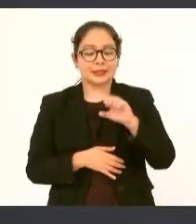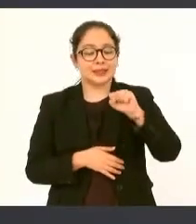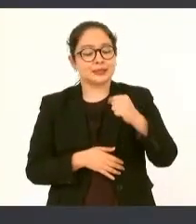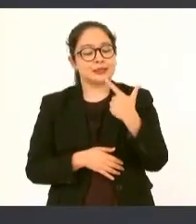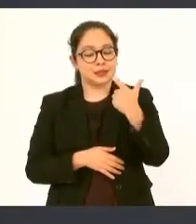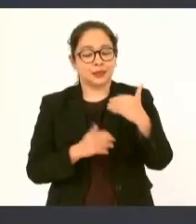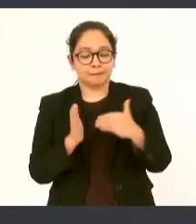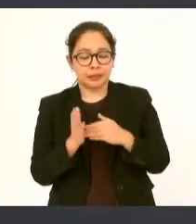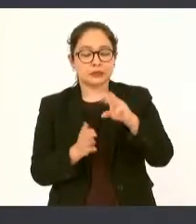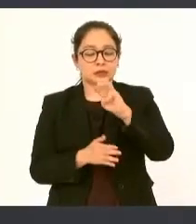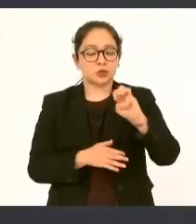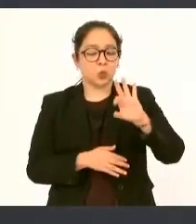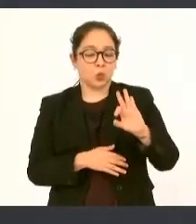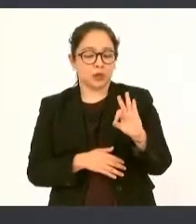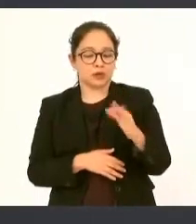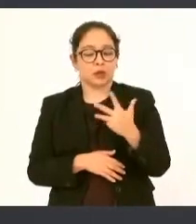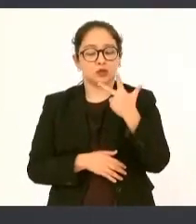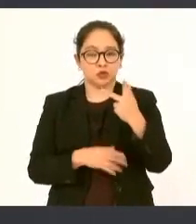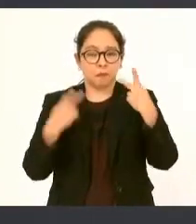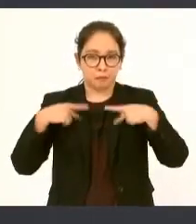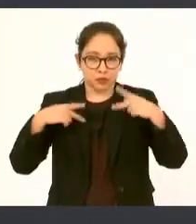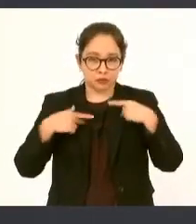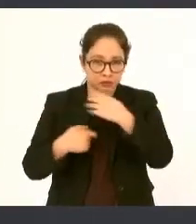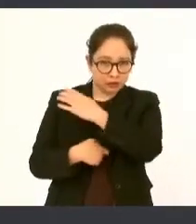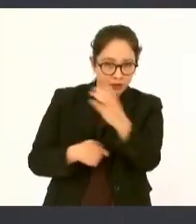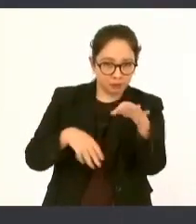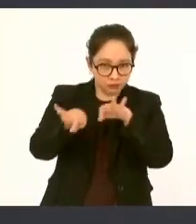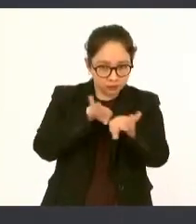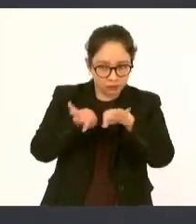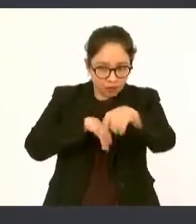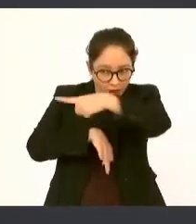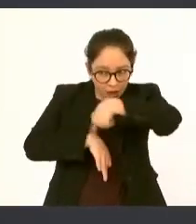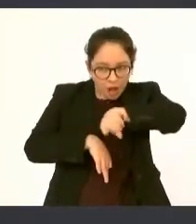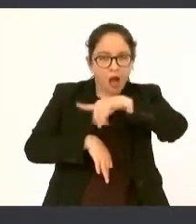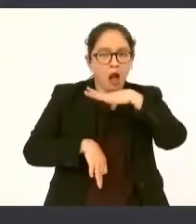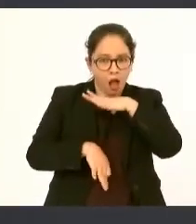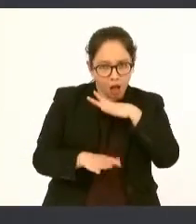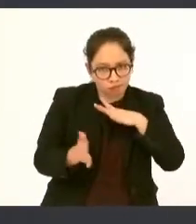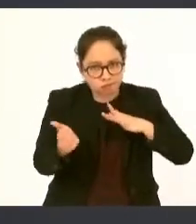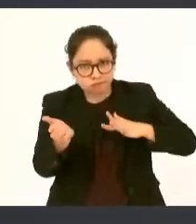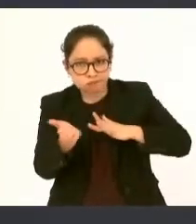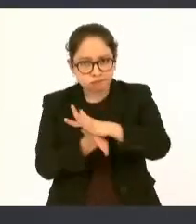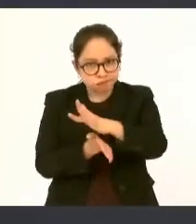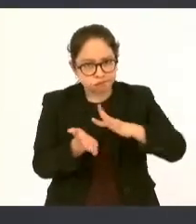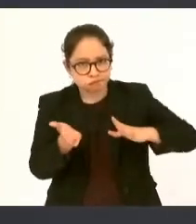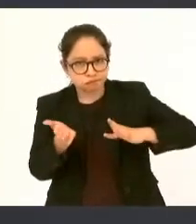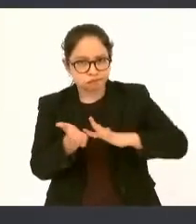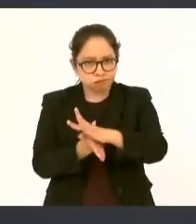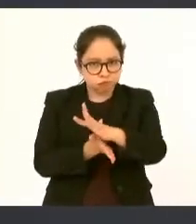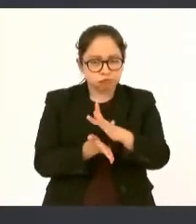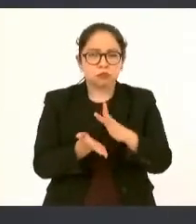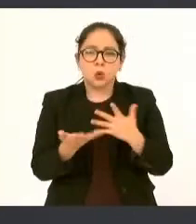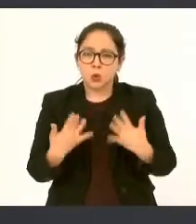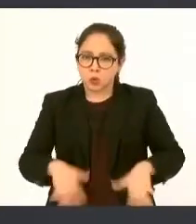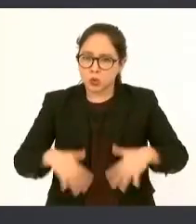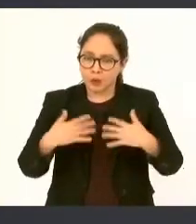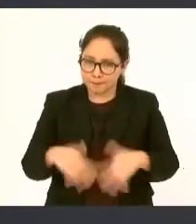348 campesinos que están recibiendo un jornal